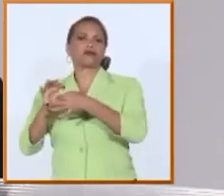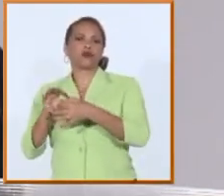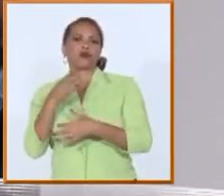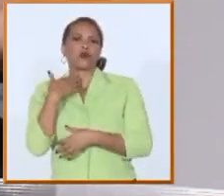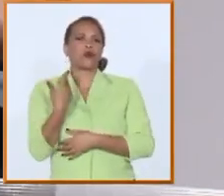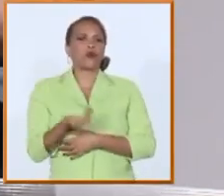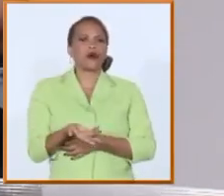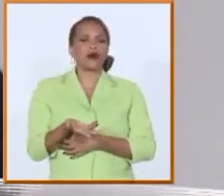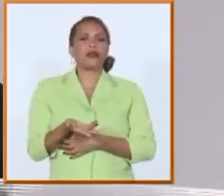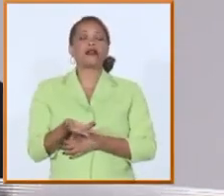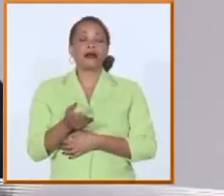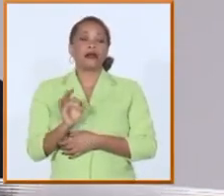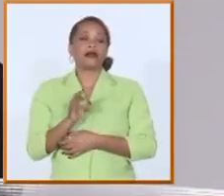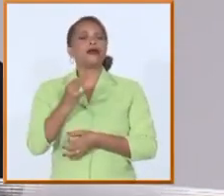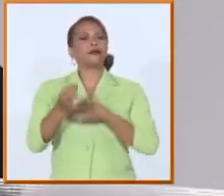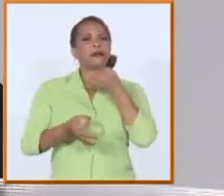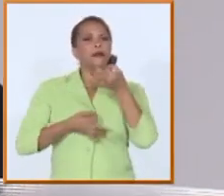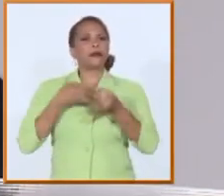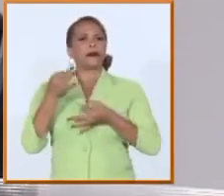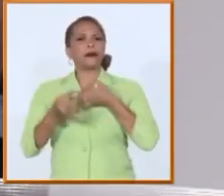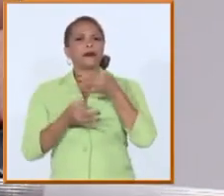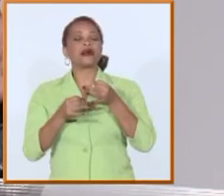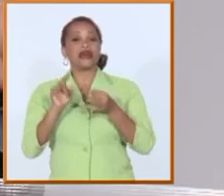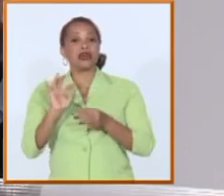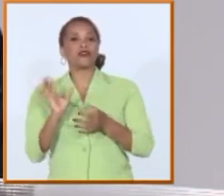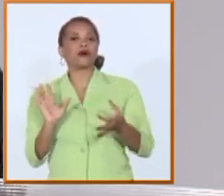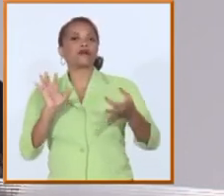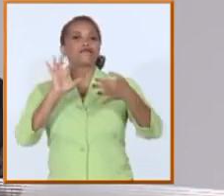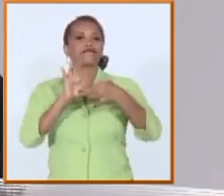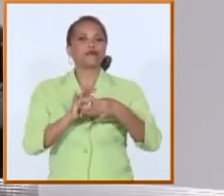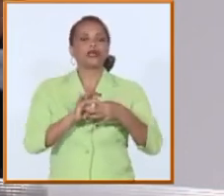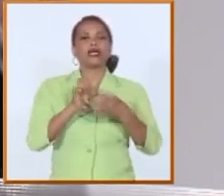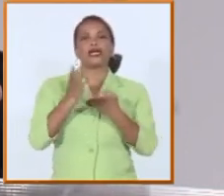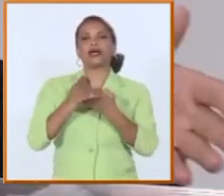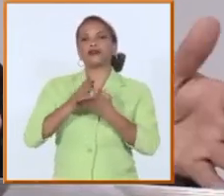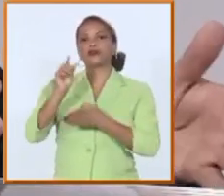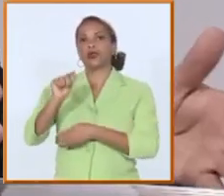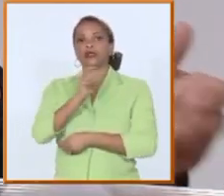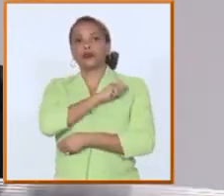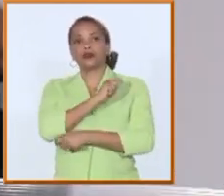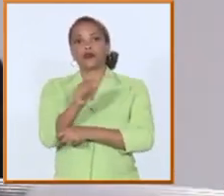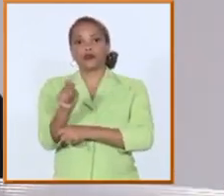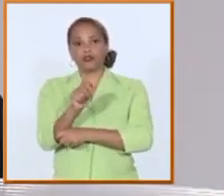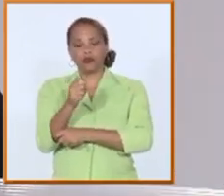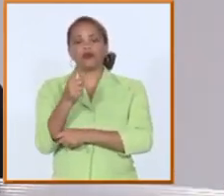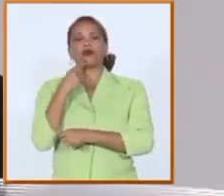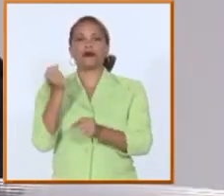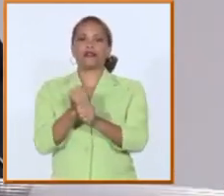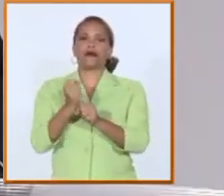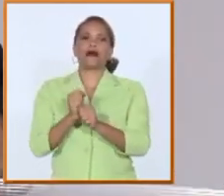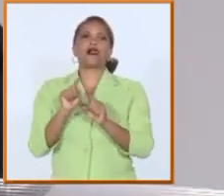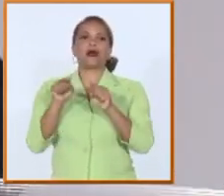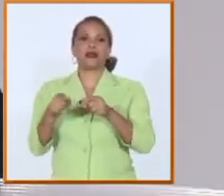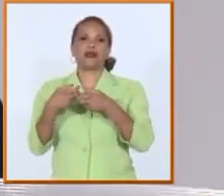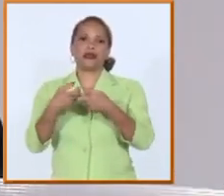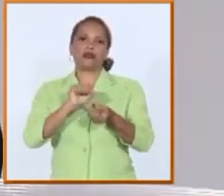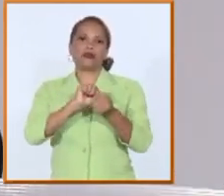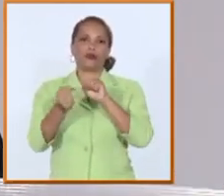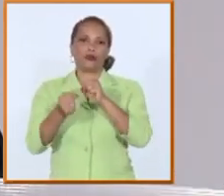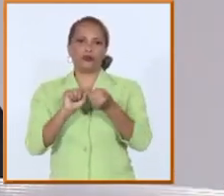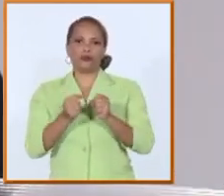expectativas y por supuesto vamos a vincular estudiantes y profesores nuestros a esa labor yo creo que además